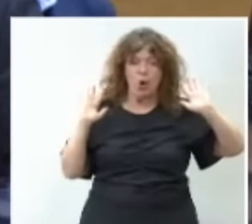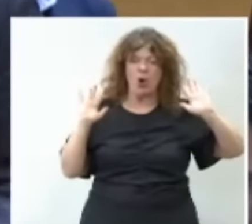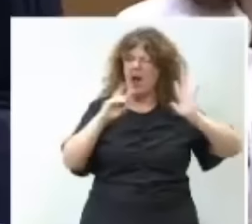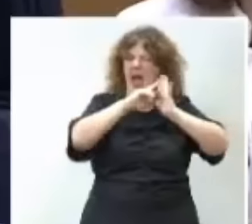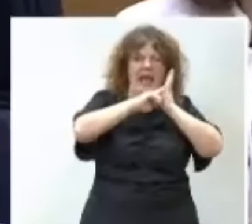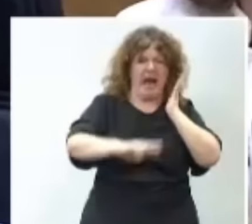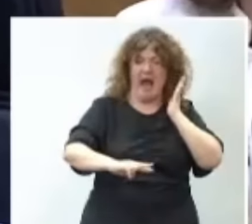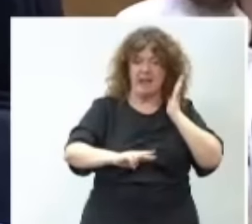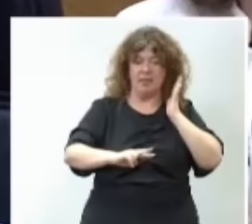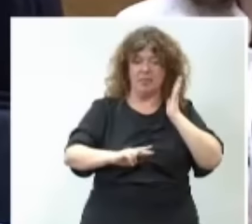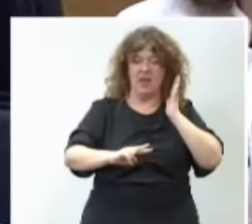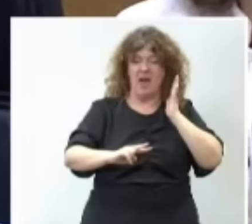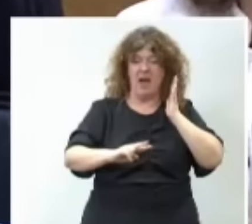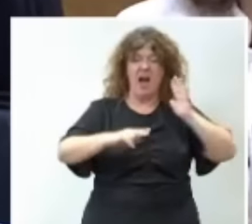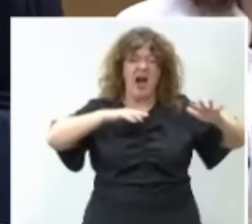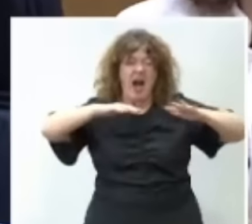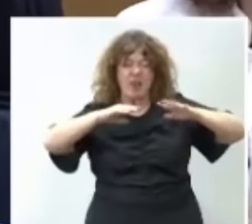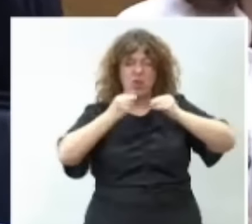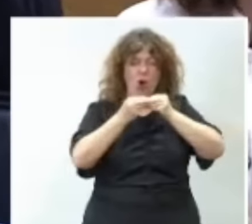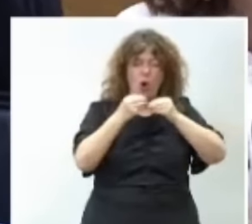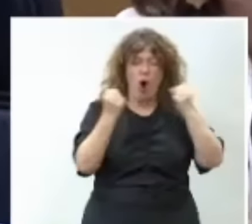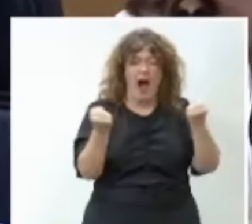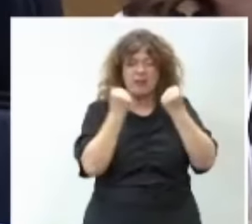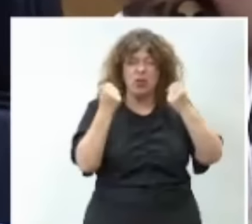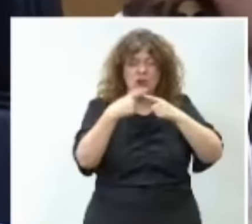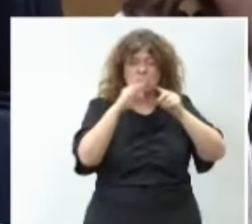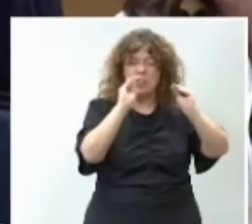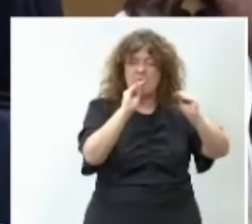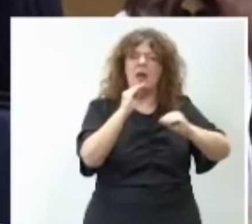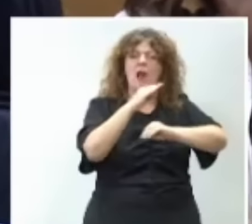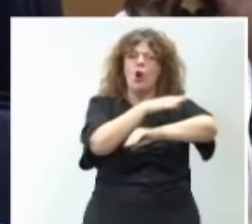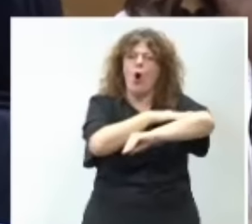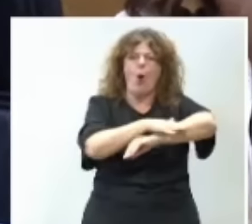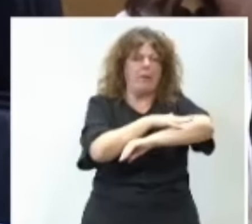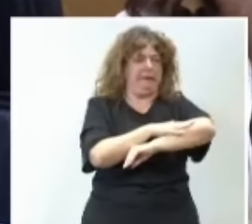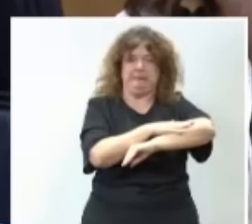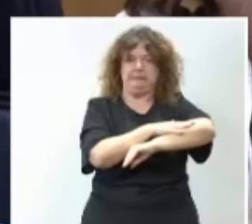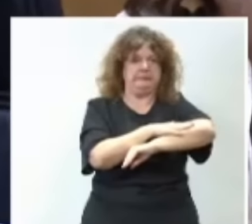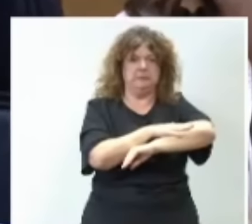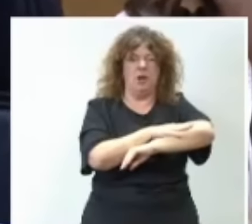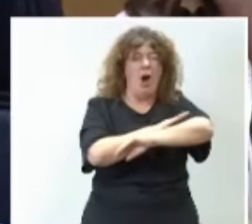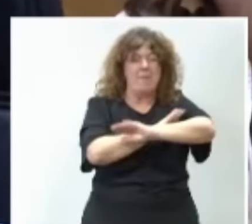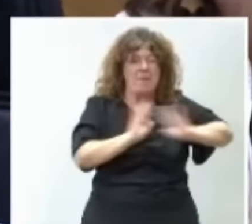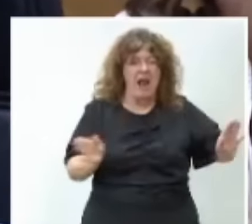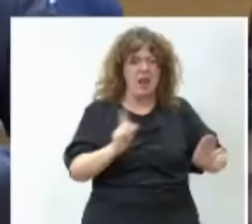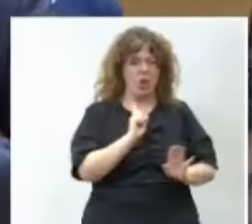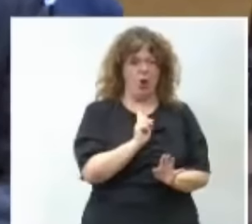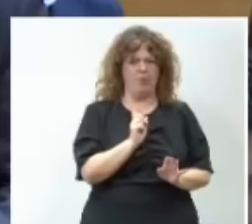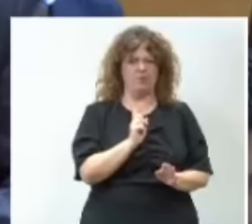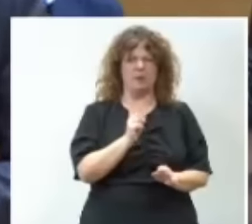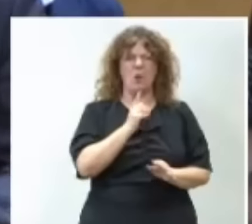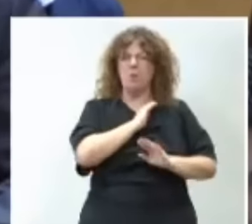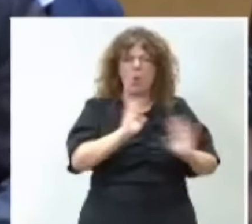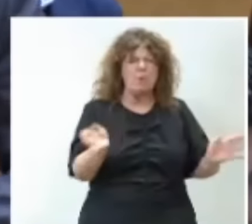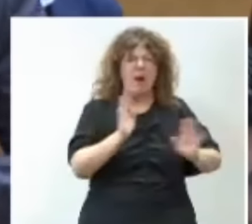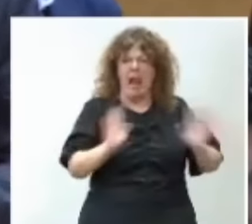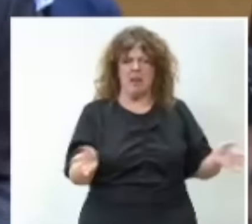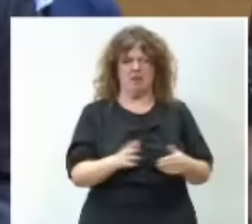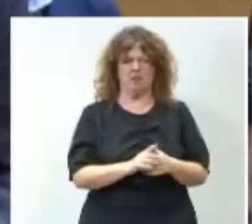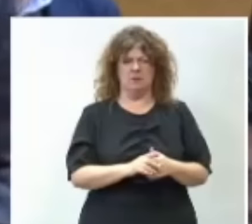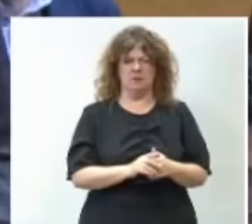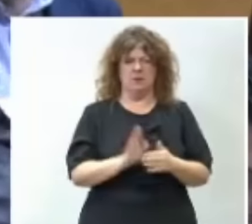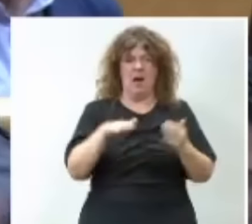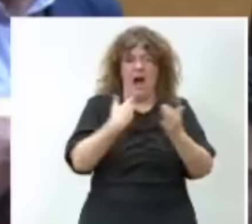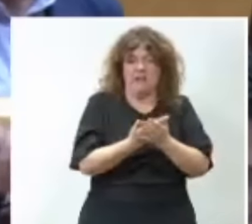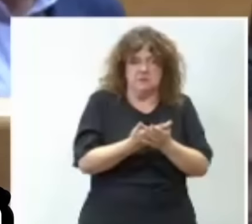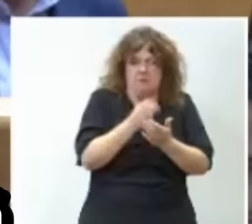en Galicia, la acción del Gobierno en esta materia, como comprenderá, no es que estuviera mal. Estuvo muy mal o estuvo